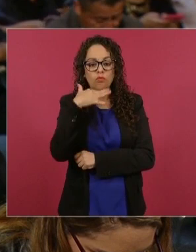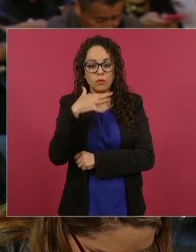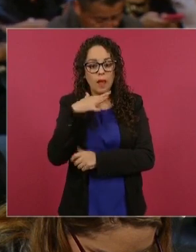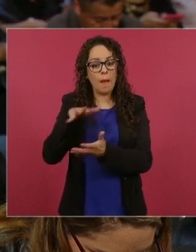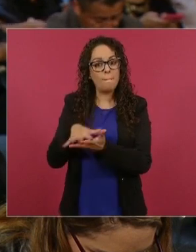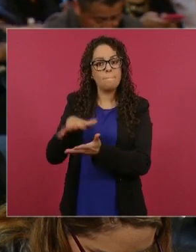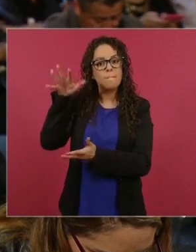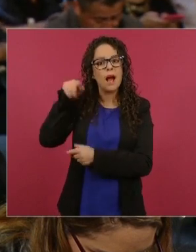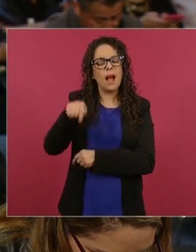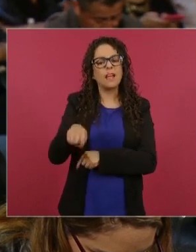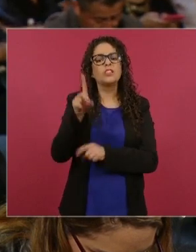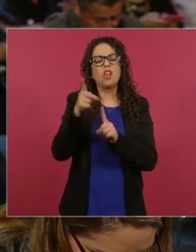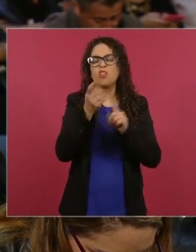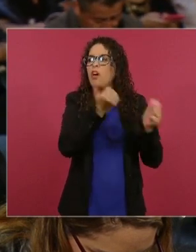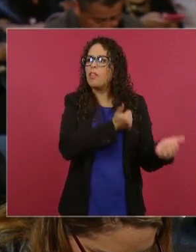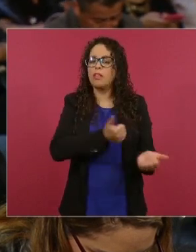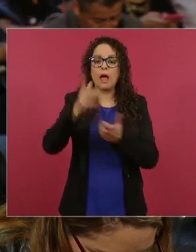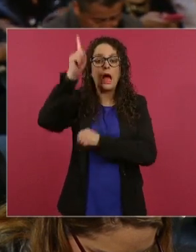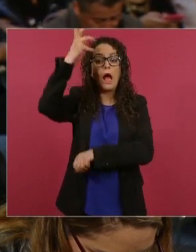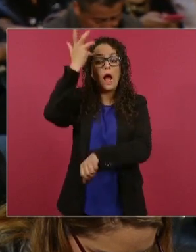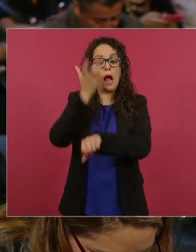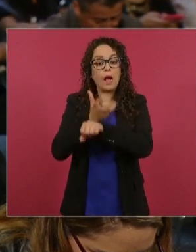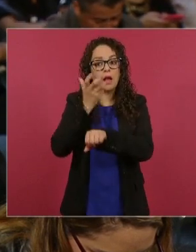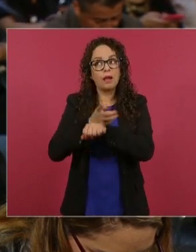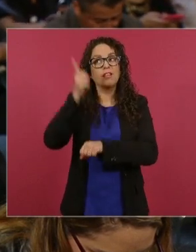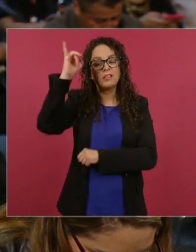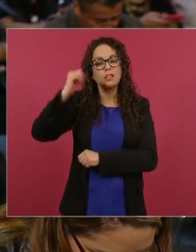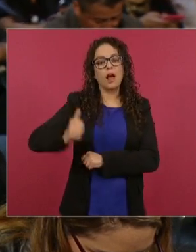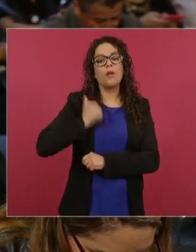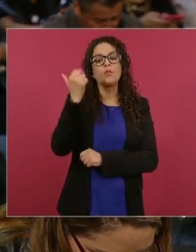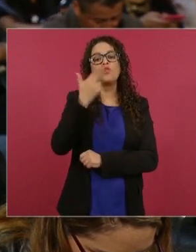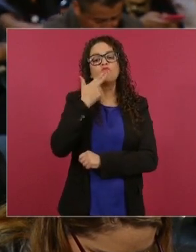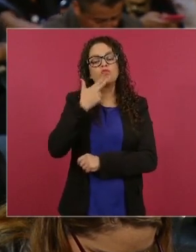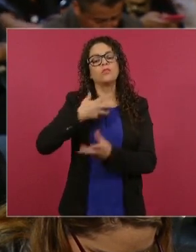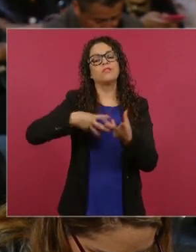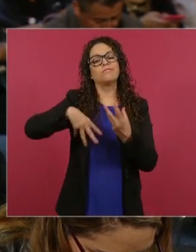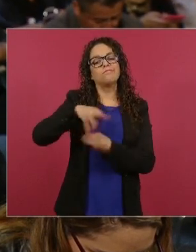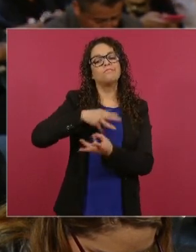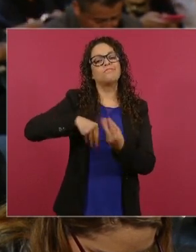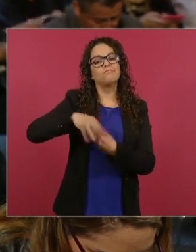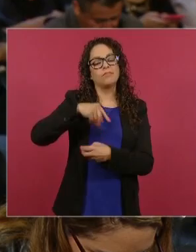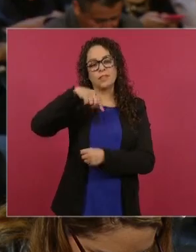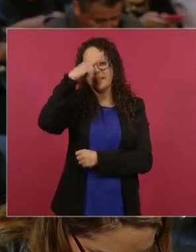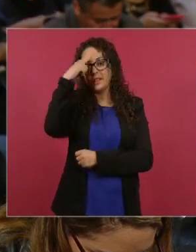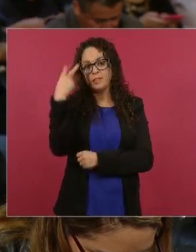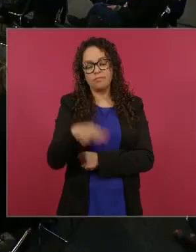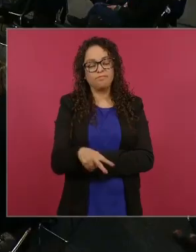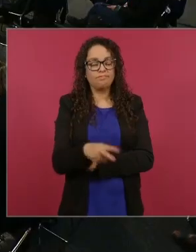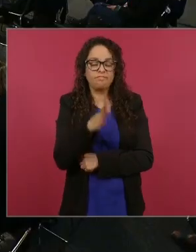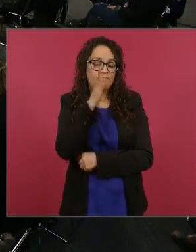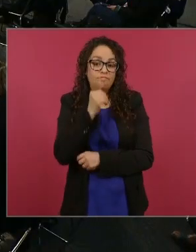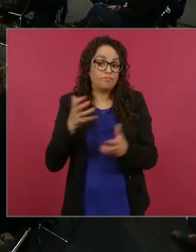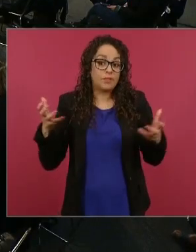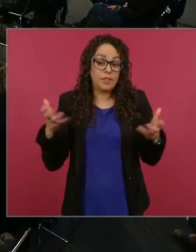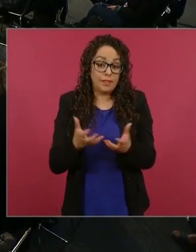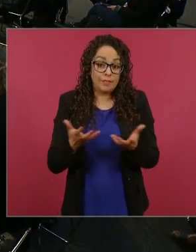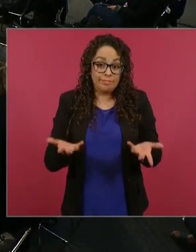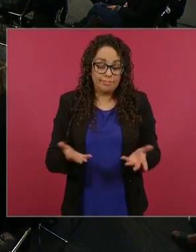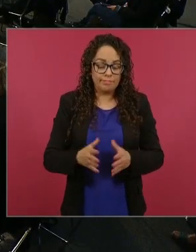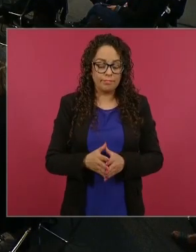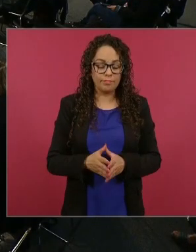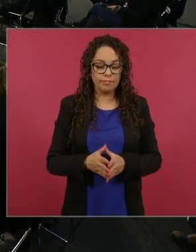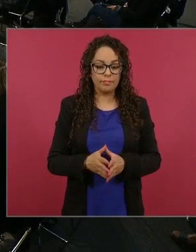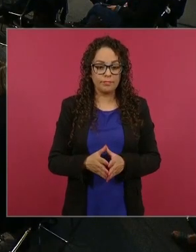se va a Estados Unidos a donde sí se reciclan y donde sí se hace lo que no podemos hacer acá debo agregar que el